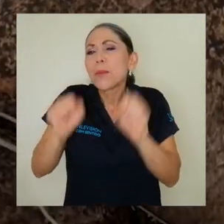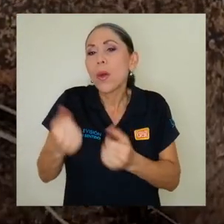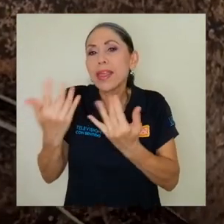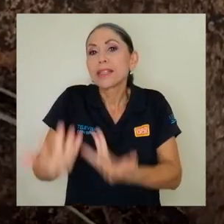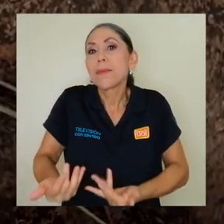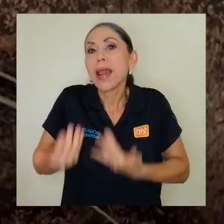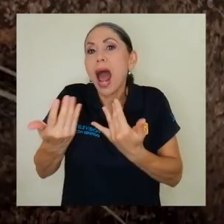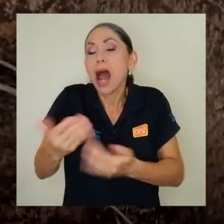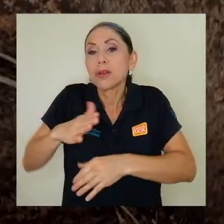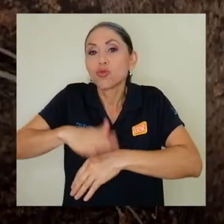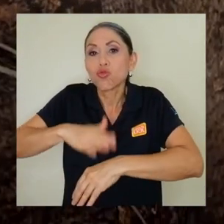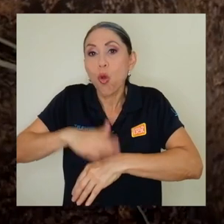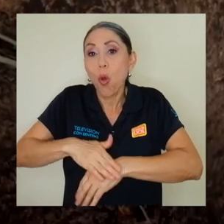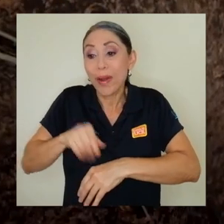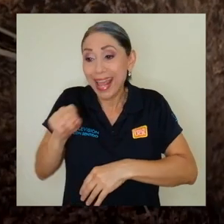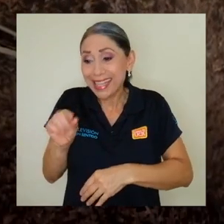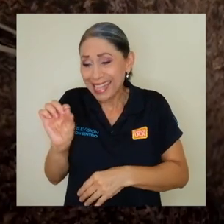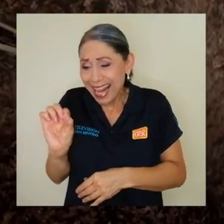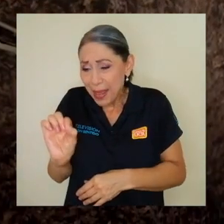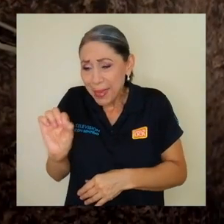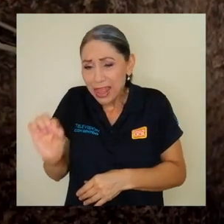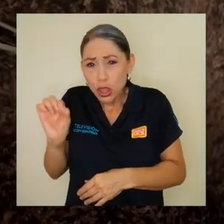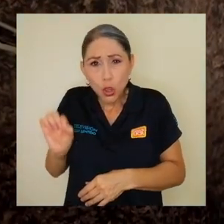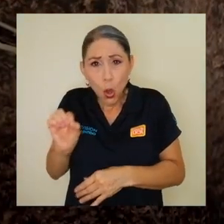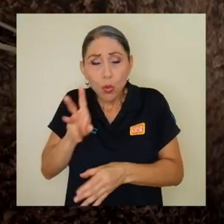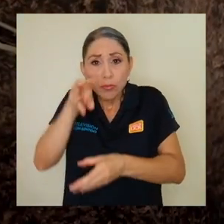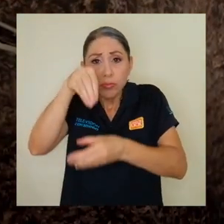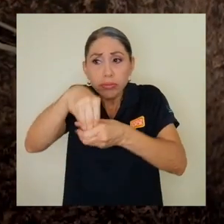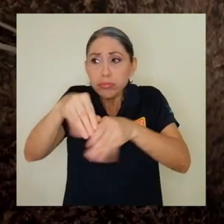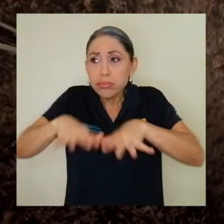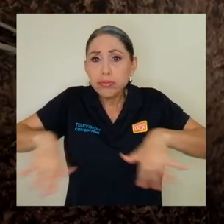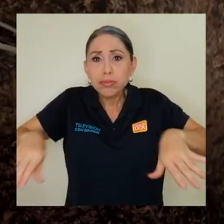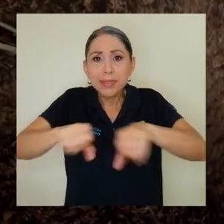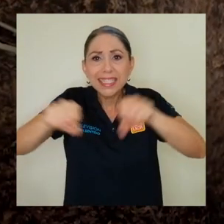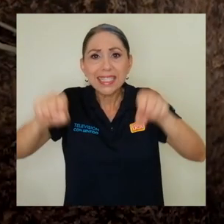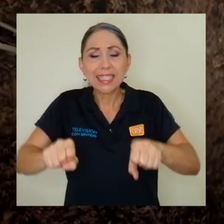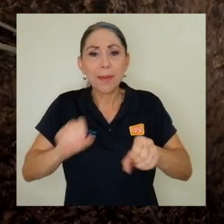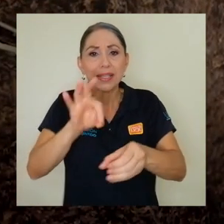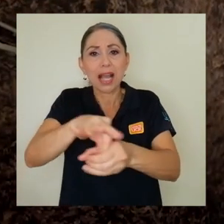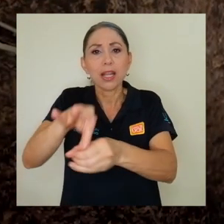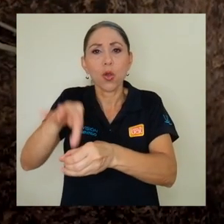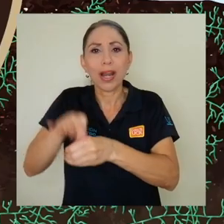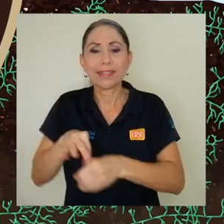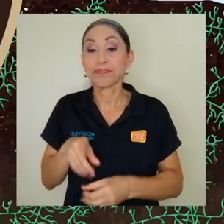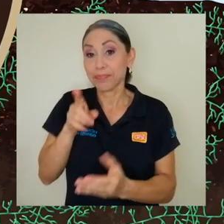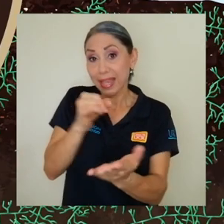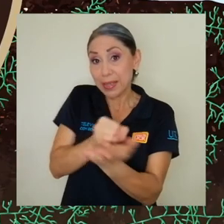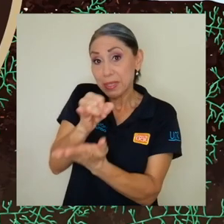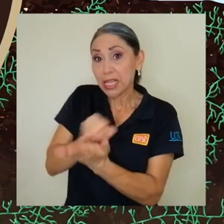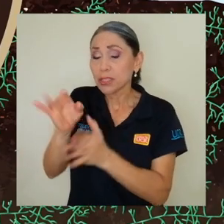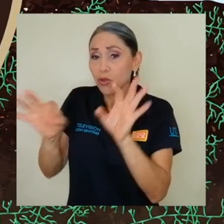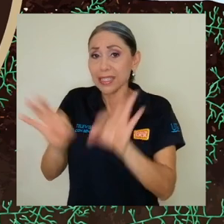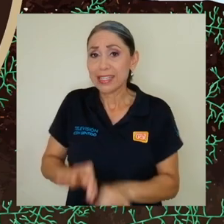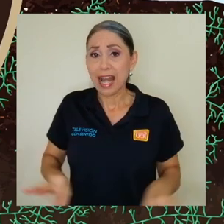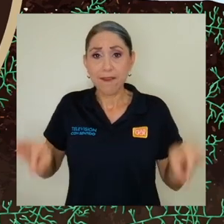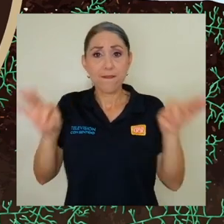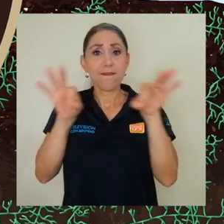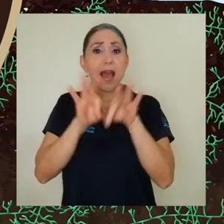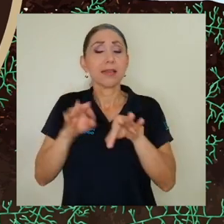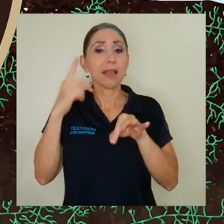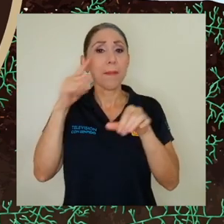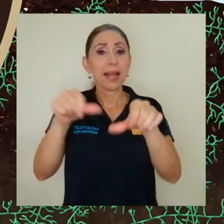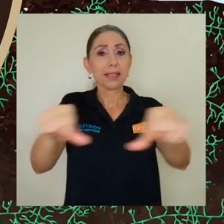esperar acerca de la disponibilidad de este elemento en sistemas agrícolas, por ejemplo. Esta investigación es de gran